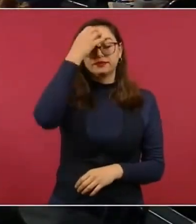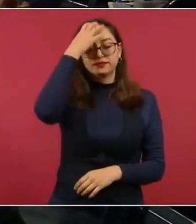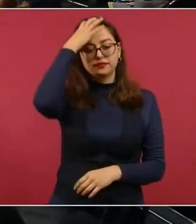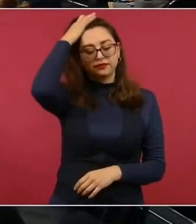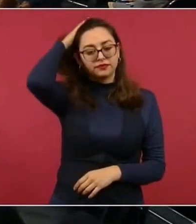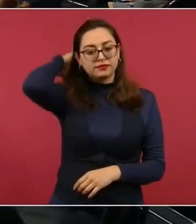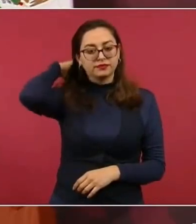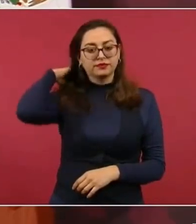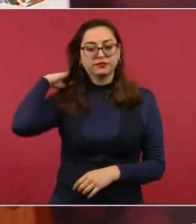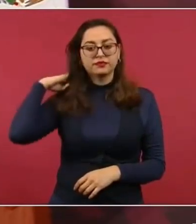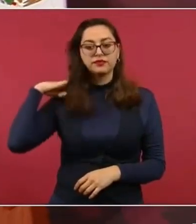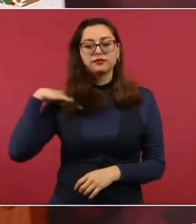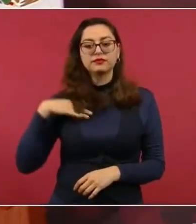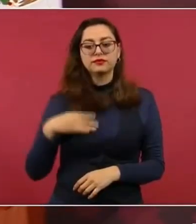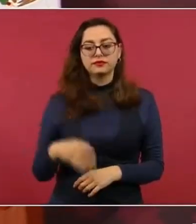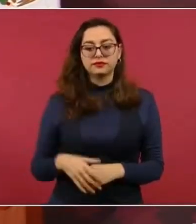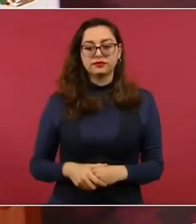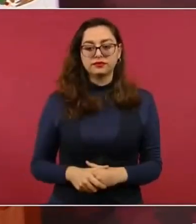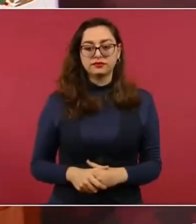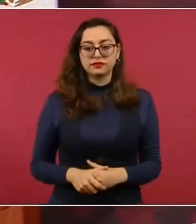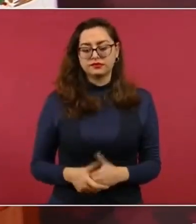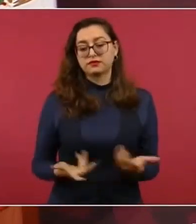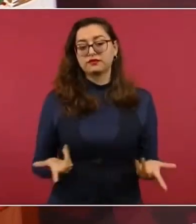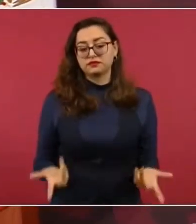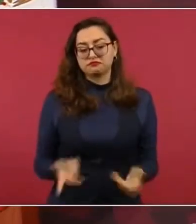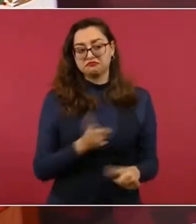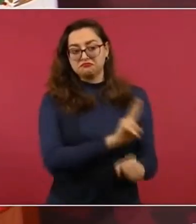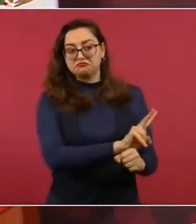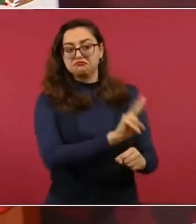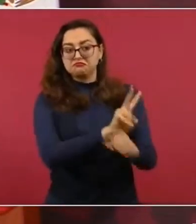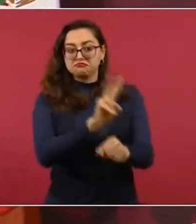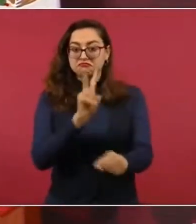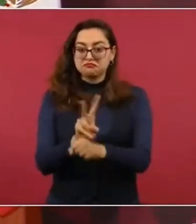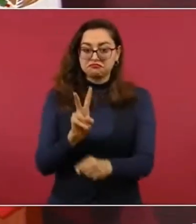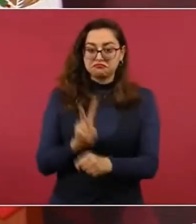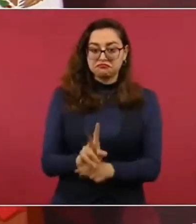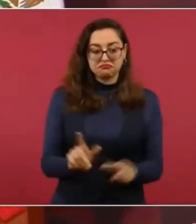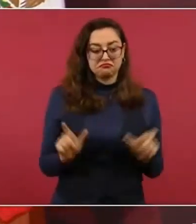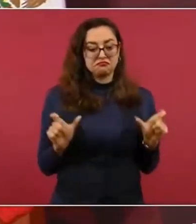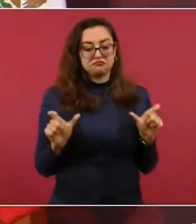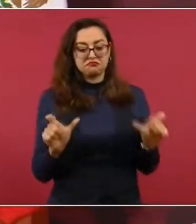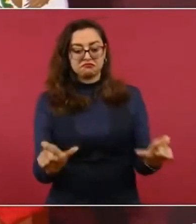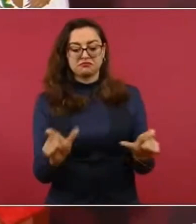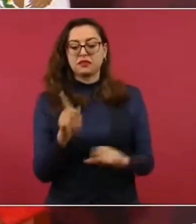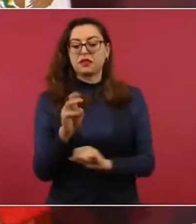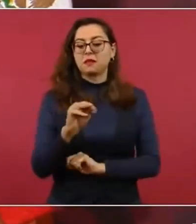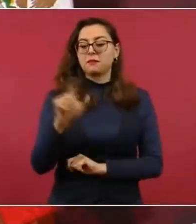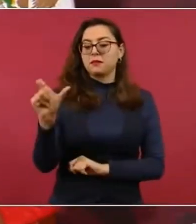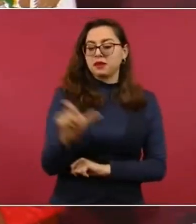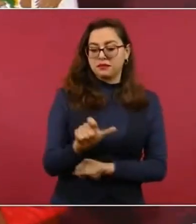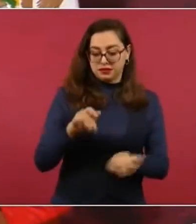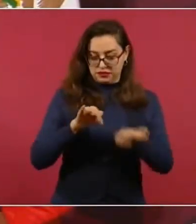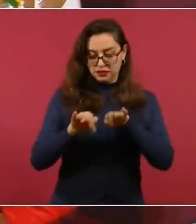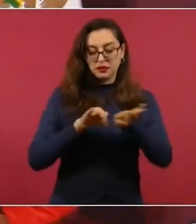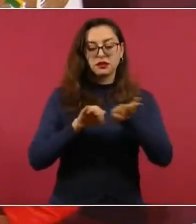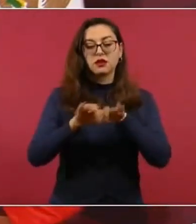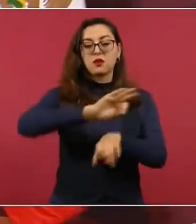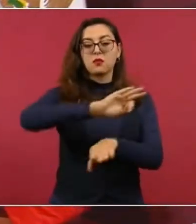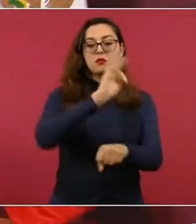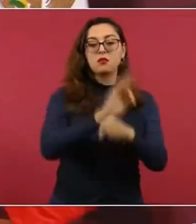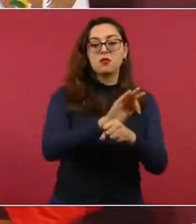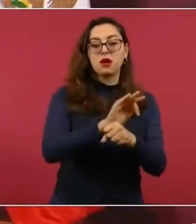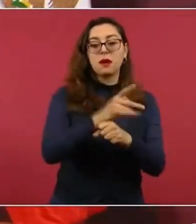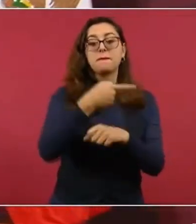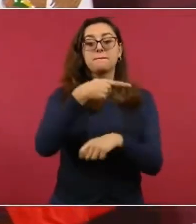no sólo con la vigilancia y protegiendo a los trabajadores de Pemex, sino